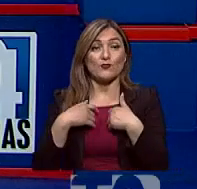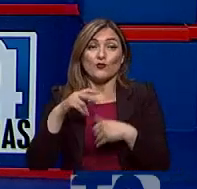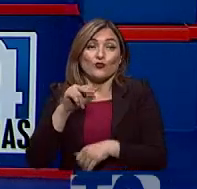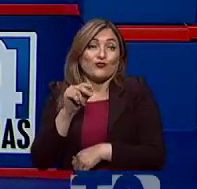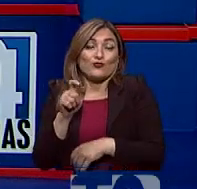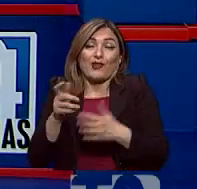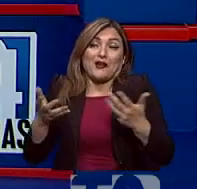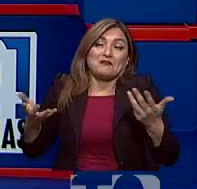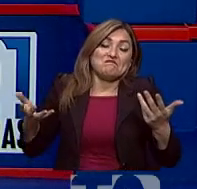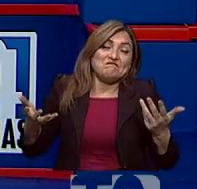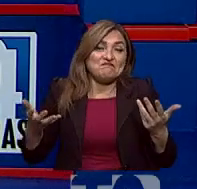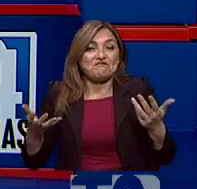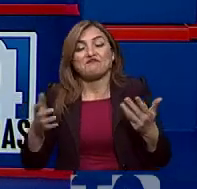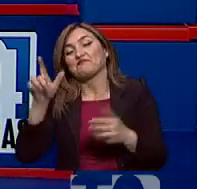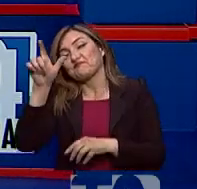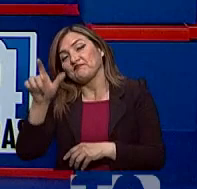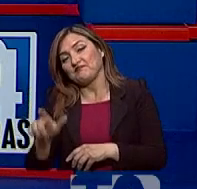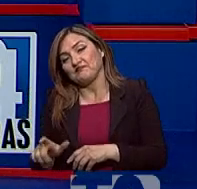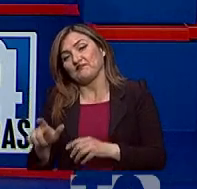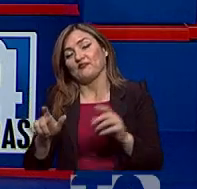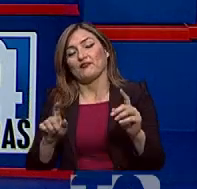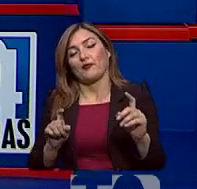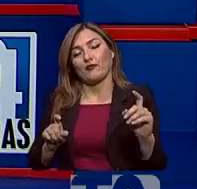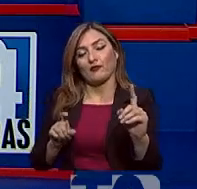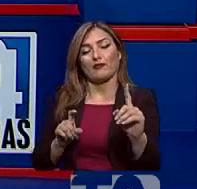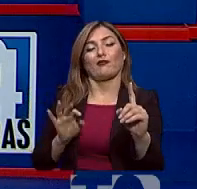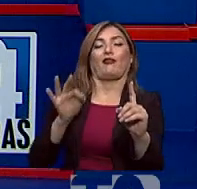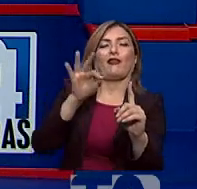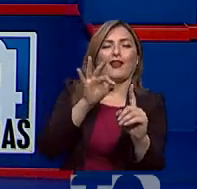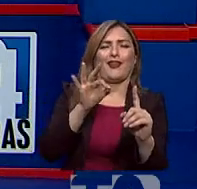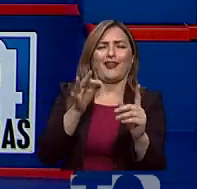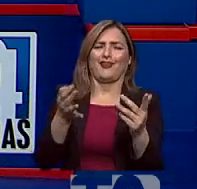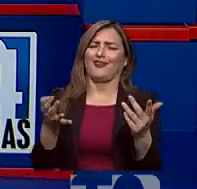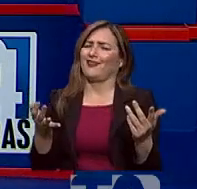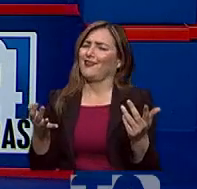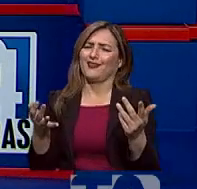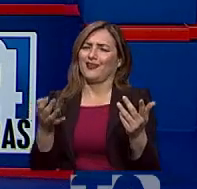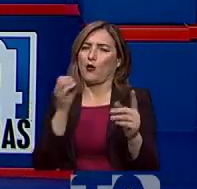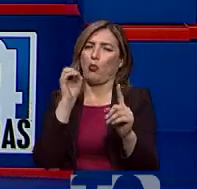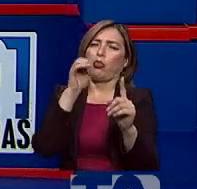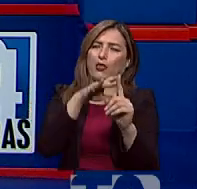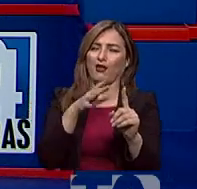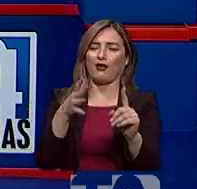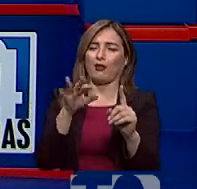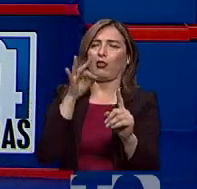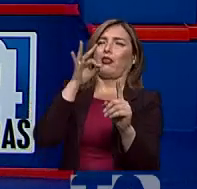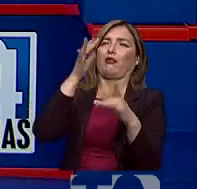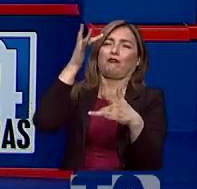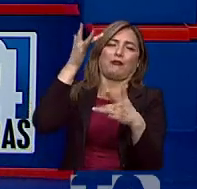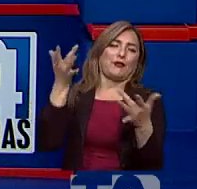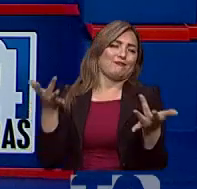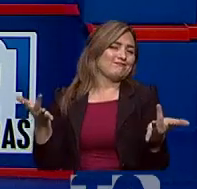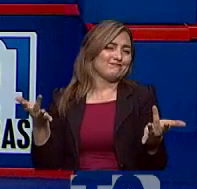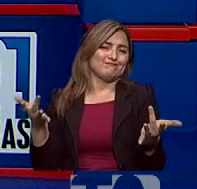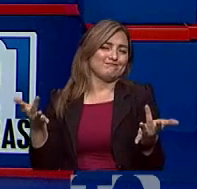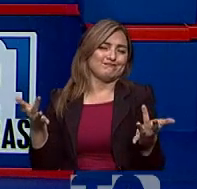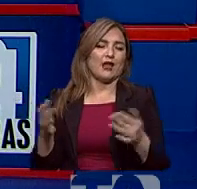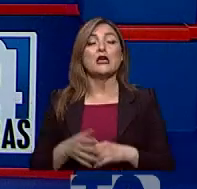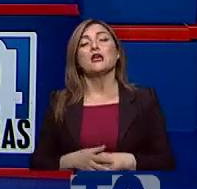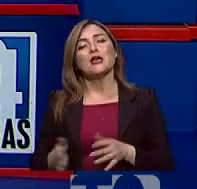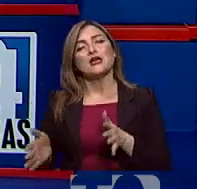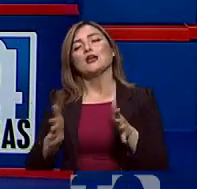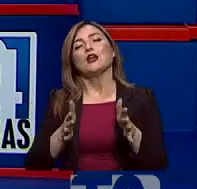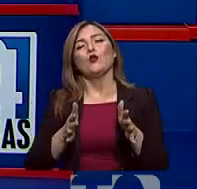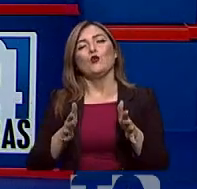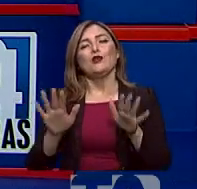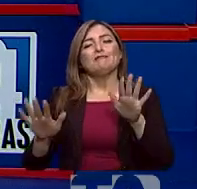necesariamente pues una persona va a recibir una carga de aerosol de un ciervo y esto va a generar pues un contagio. Por ahora